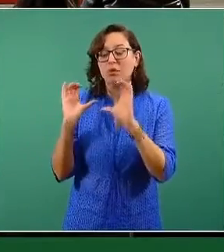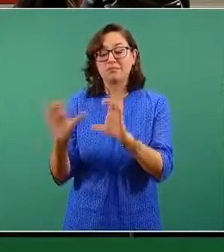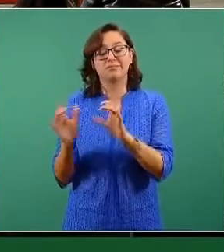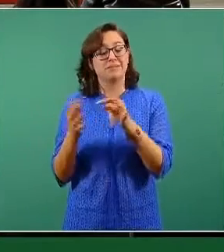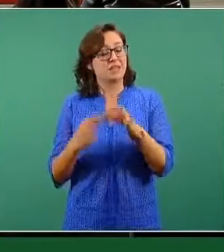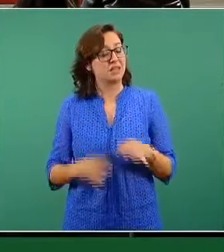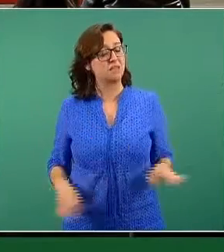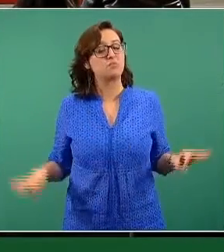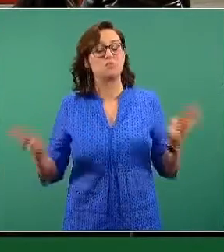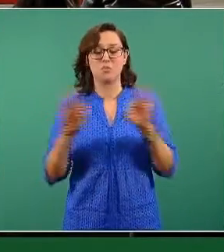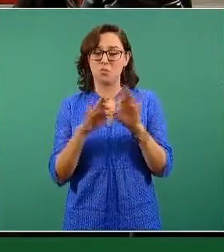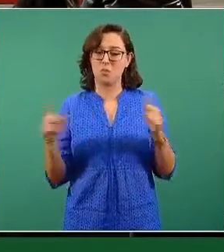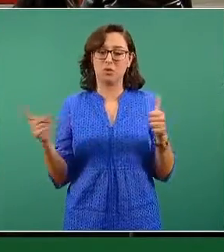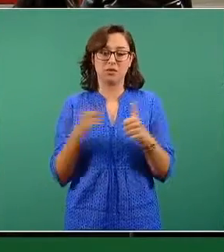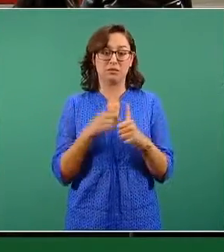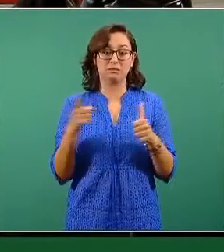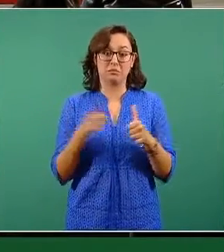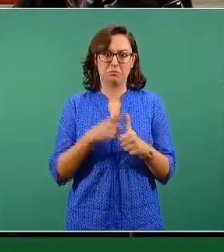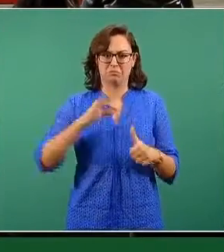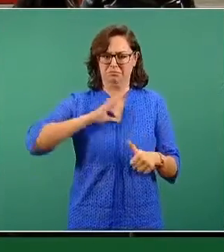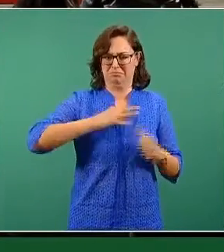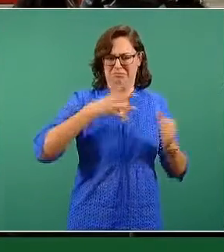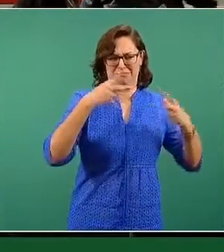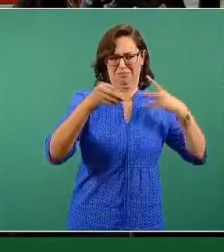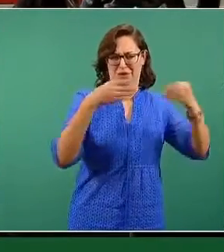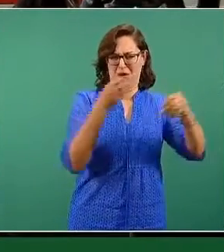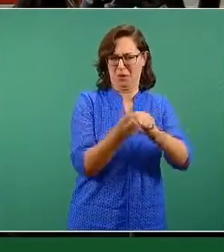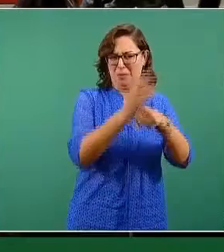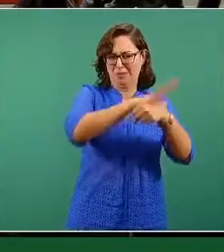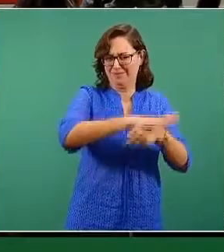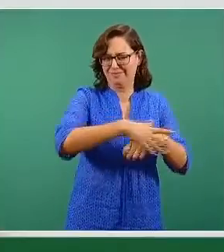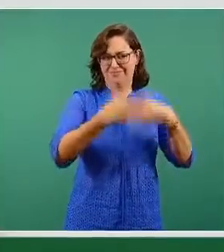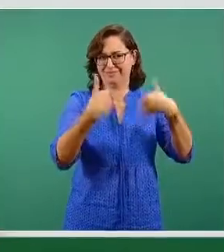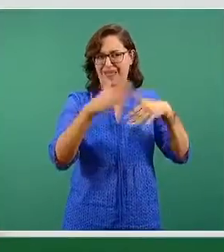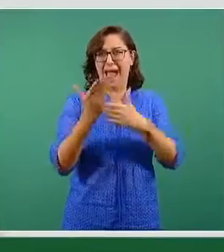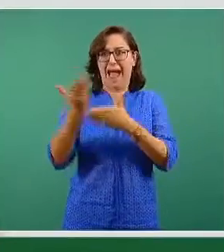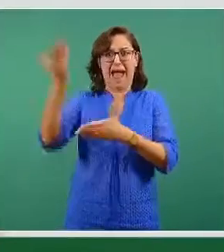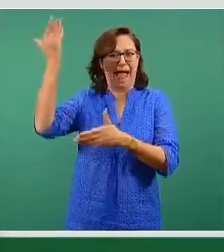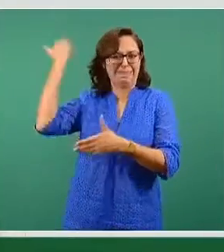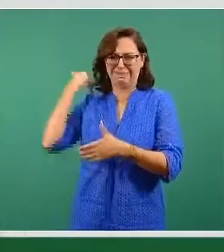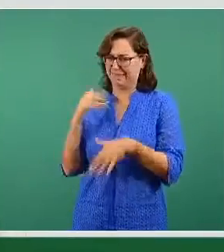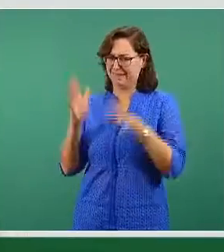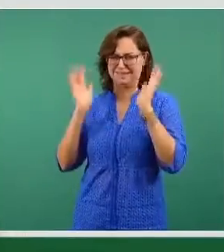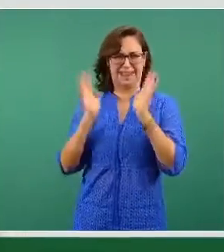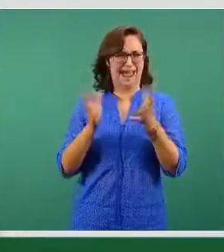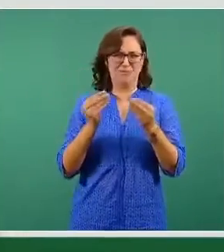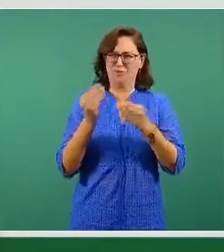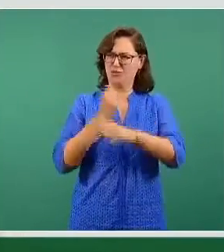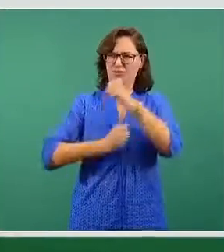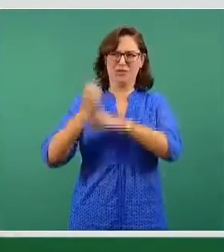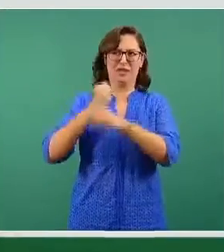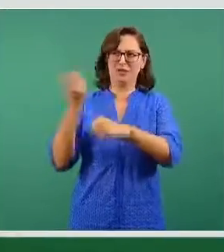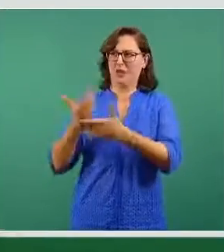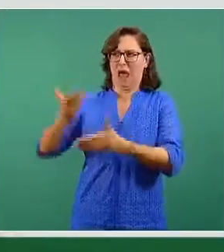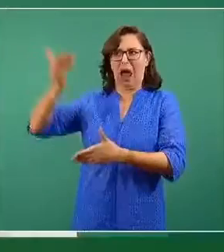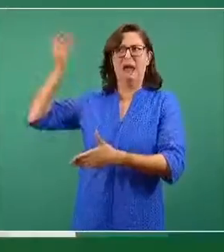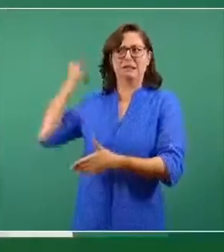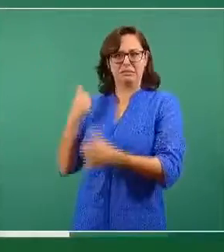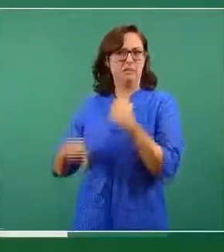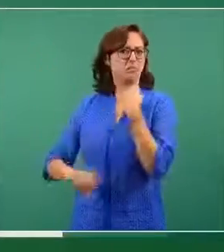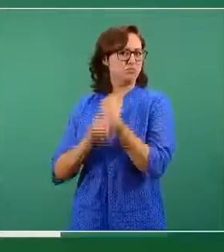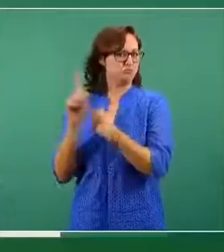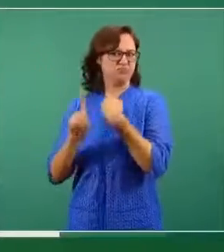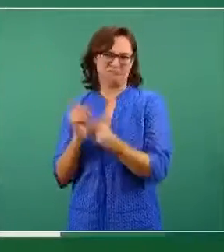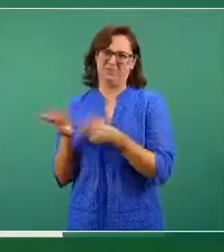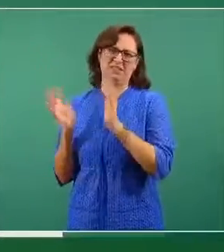el gobierno de México, desde antes de que existiera el COVID. Pero luego llegó la epidemia de COVID y pudimos constatar por